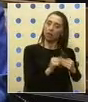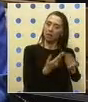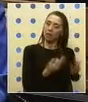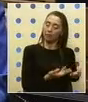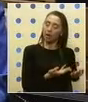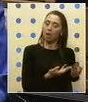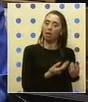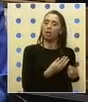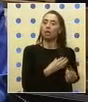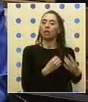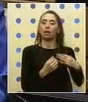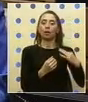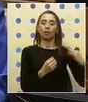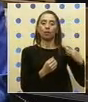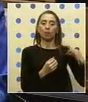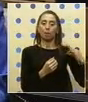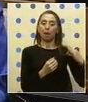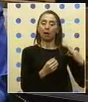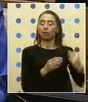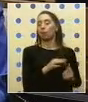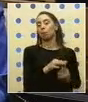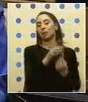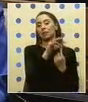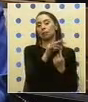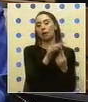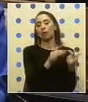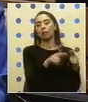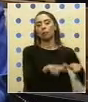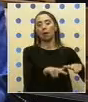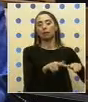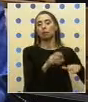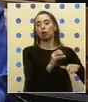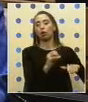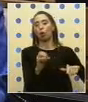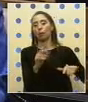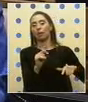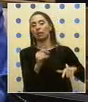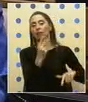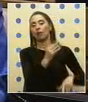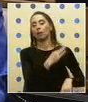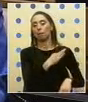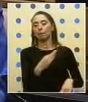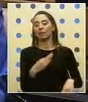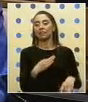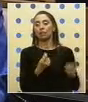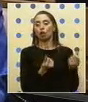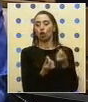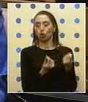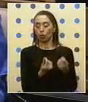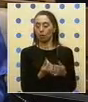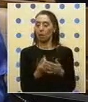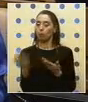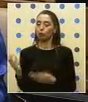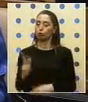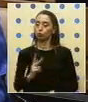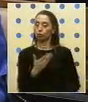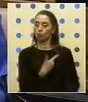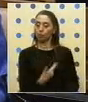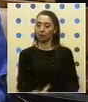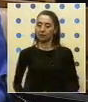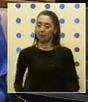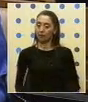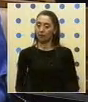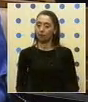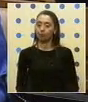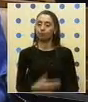que dependan en su parte principal del Departamento de Cooperativas del Ministerio de Economía. Por lo tanto, señor Presidente,